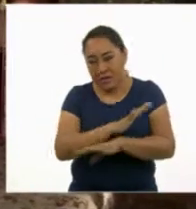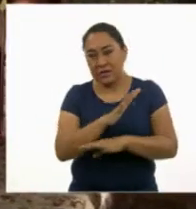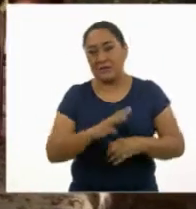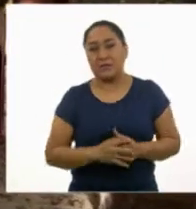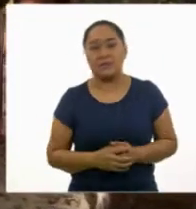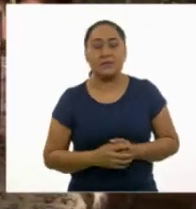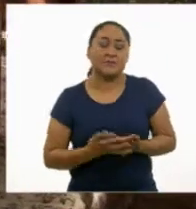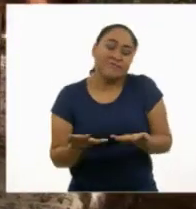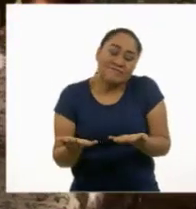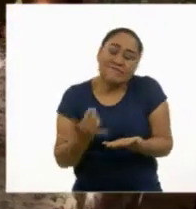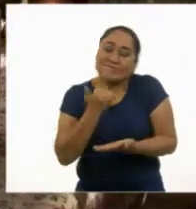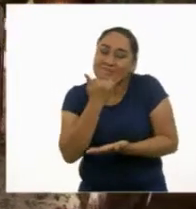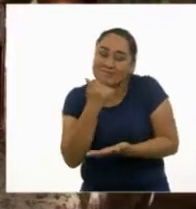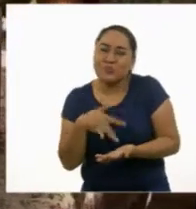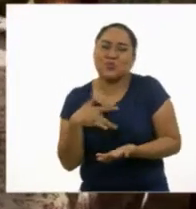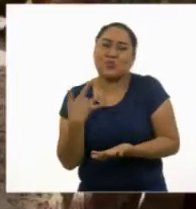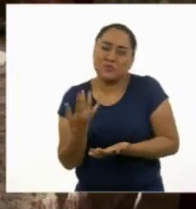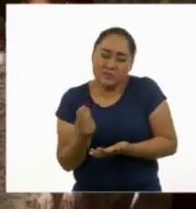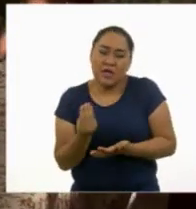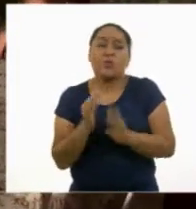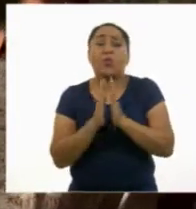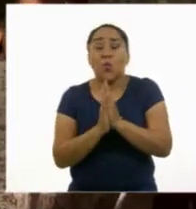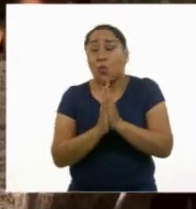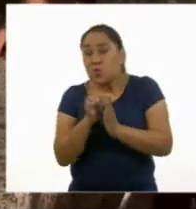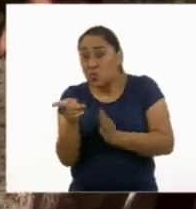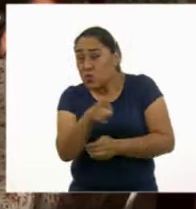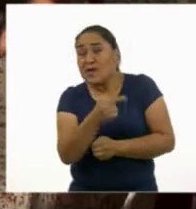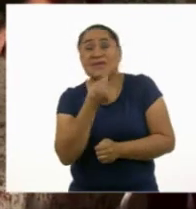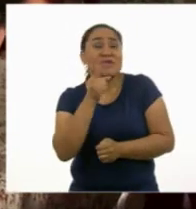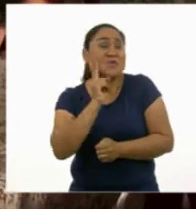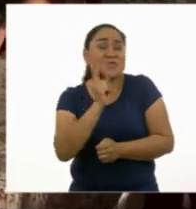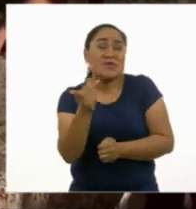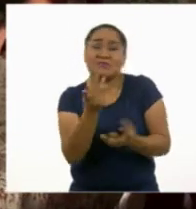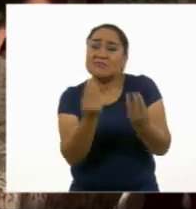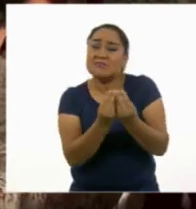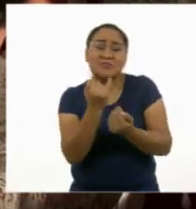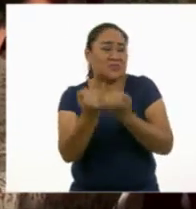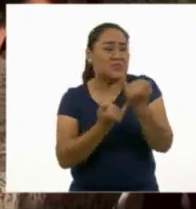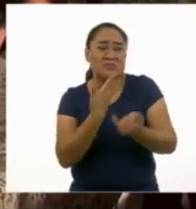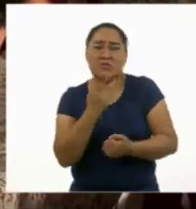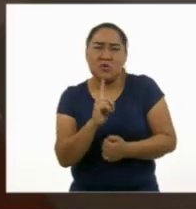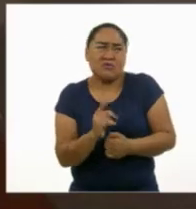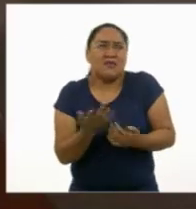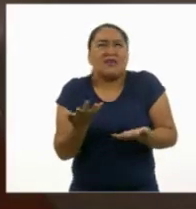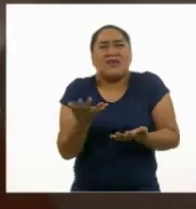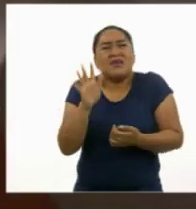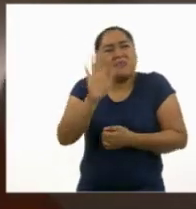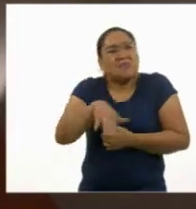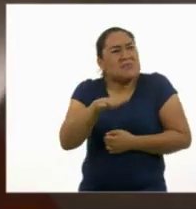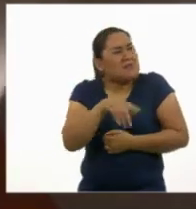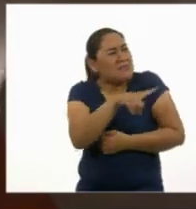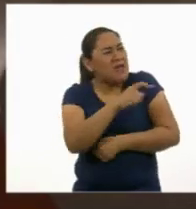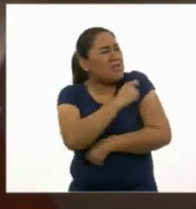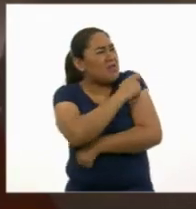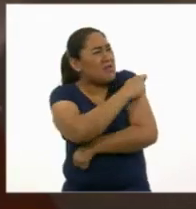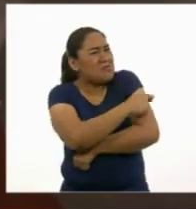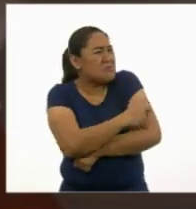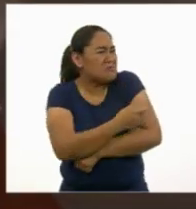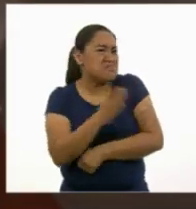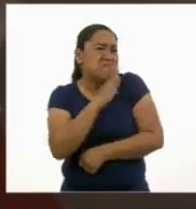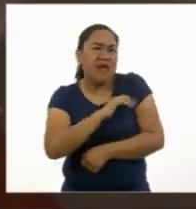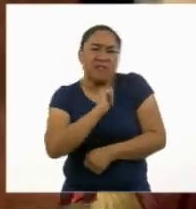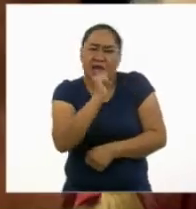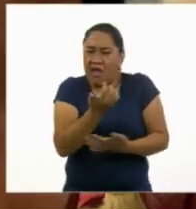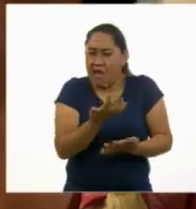Lo siento, Carmen, pero de verdad prefiero que no te juntes con esa niña. ¿Pero qué tiene de malo el tatuaje? Mi prima Esther se hizo uno